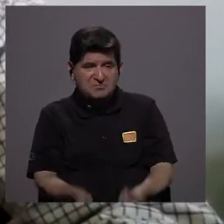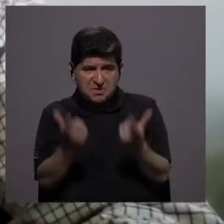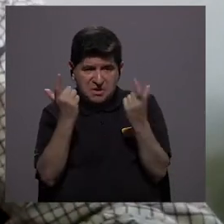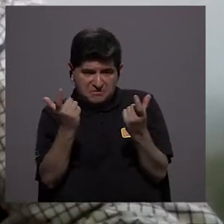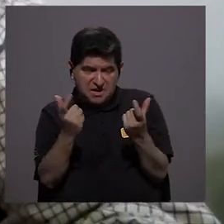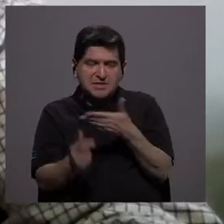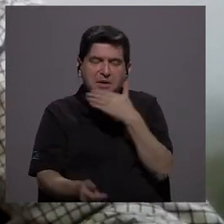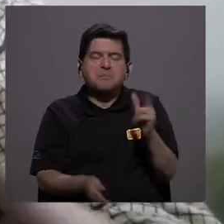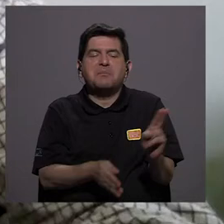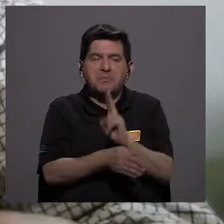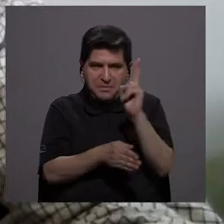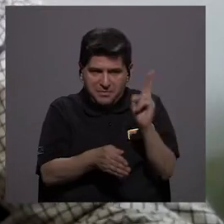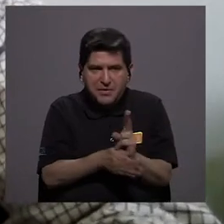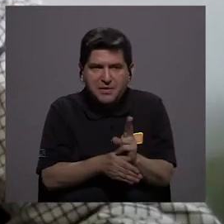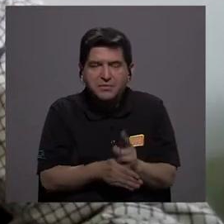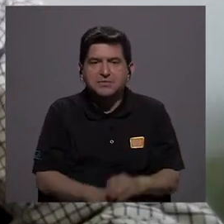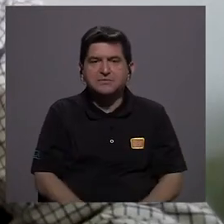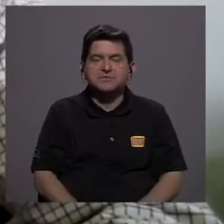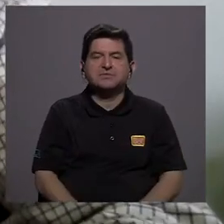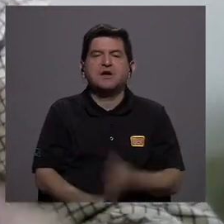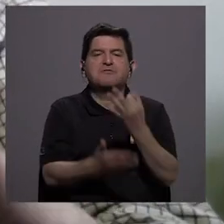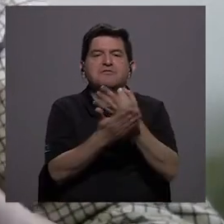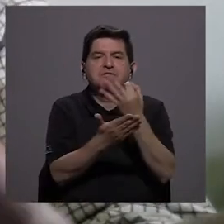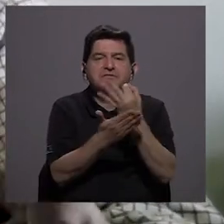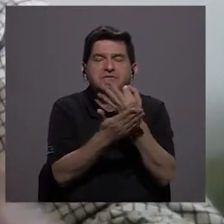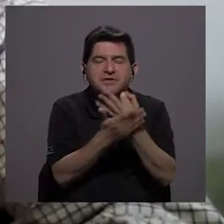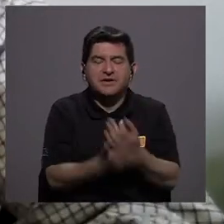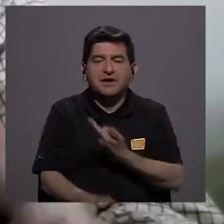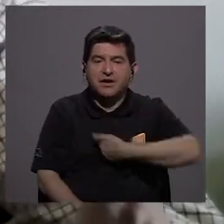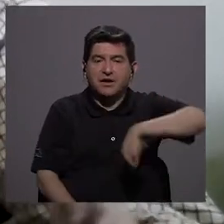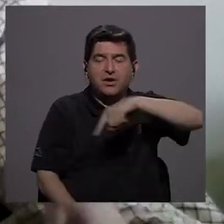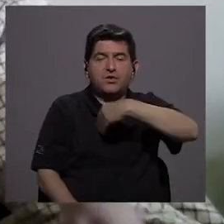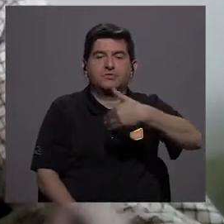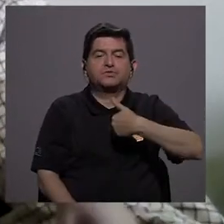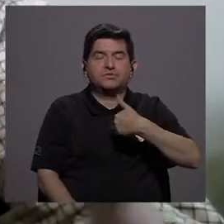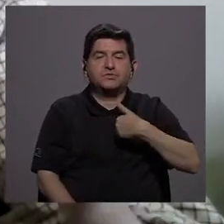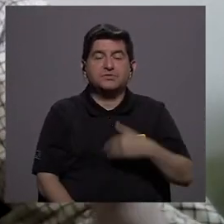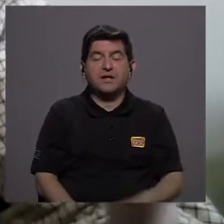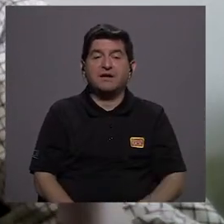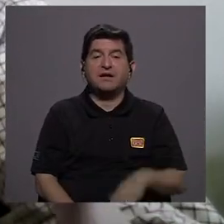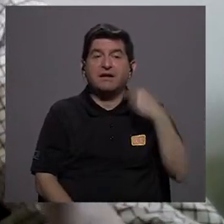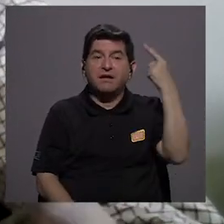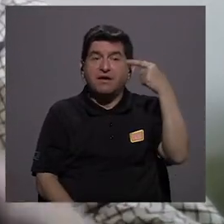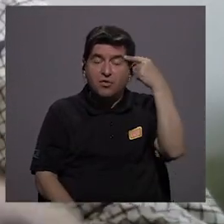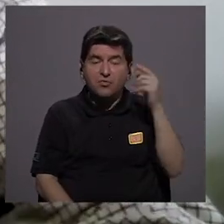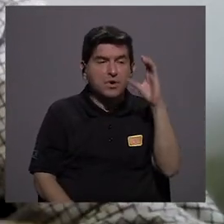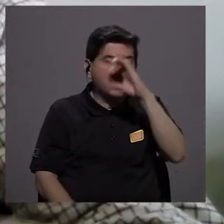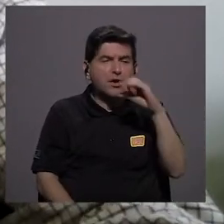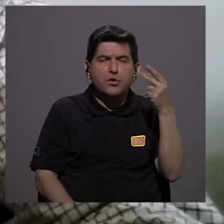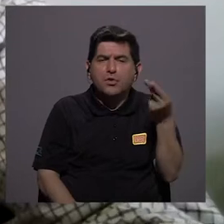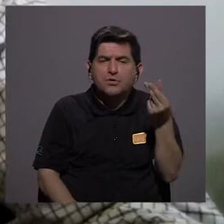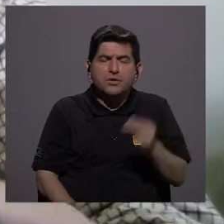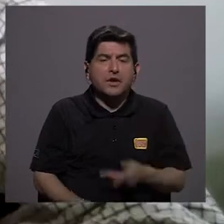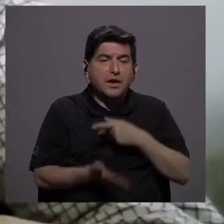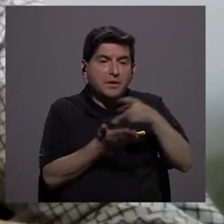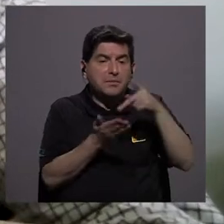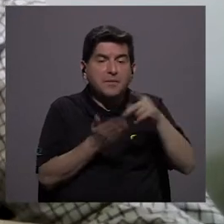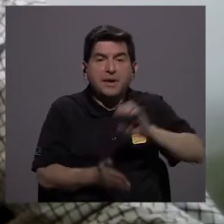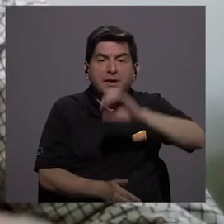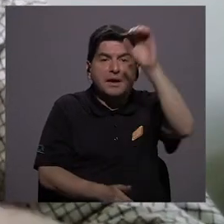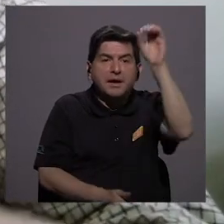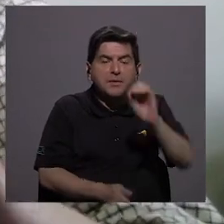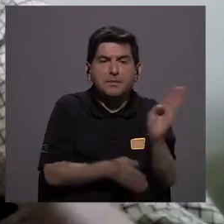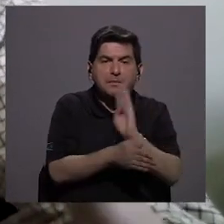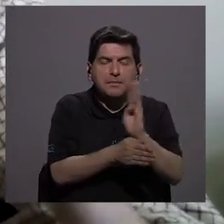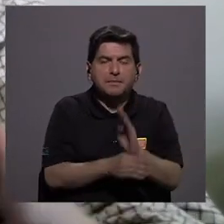impuesto a la renta, úsenlo para poder... Para que se financien ustedes y nosotros vamos a tener como Estado que ir a buscar la plata, ir a pagar